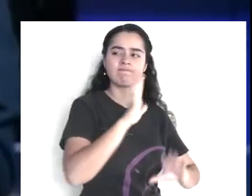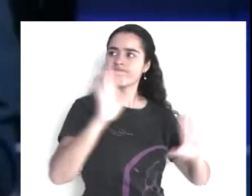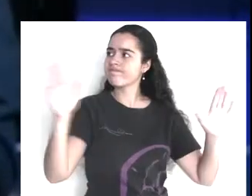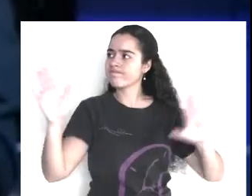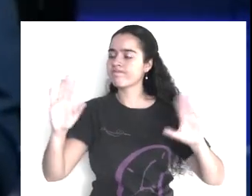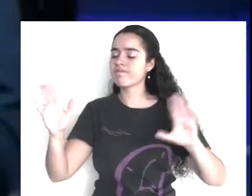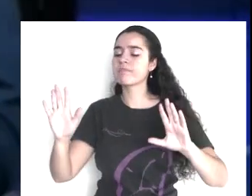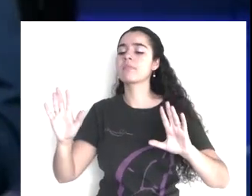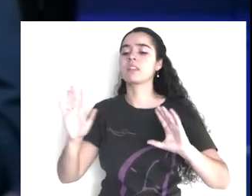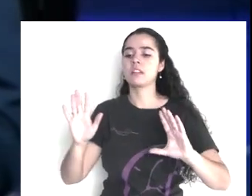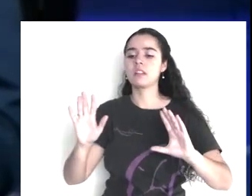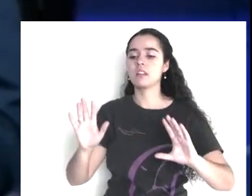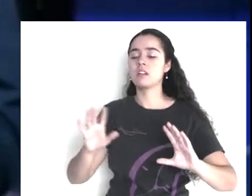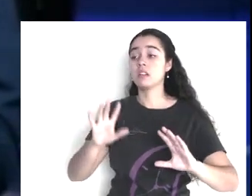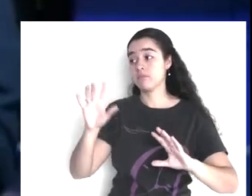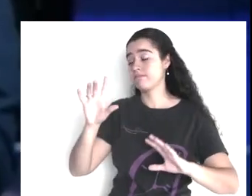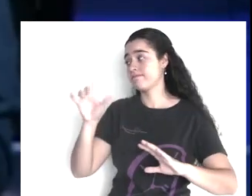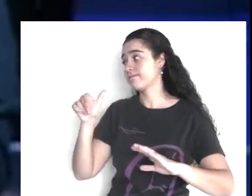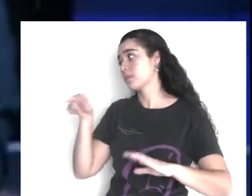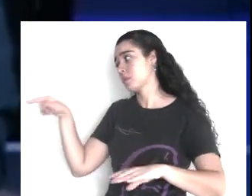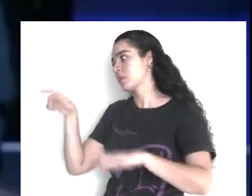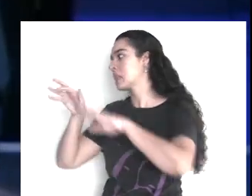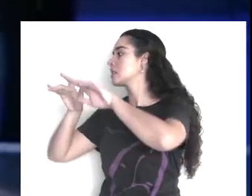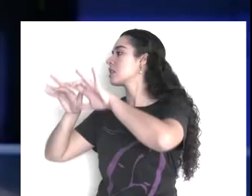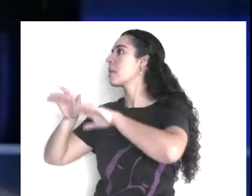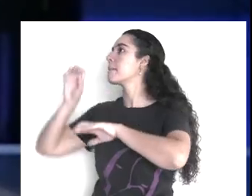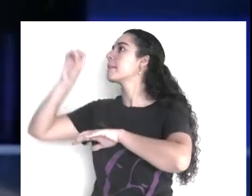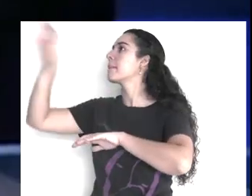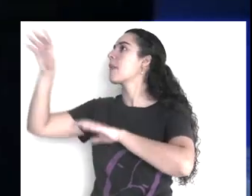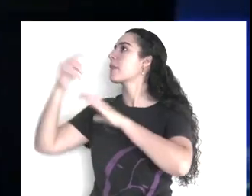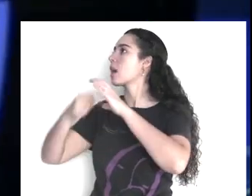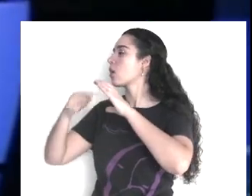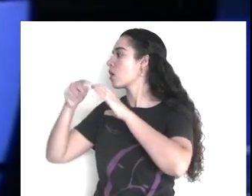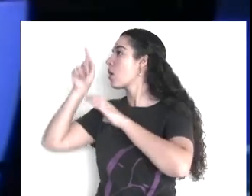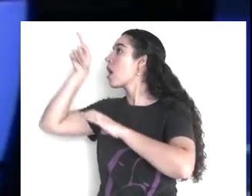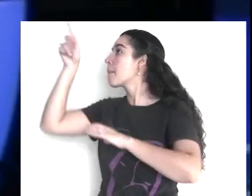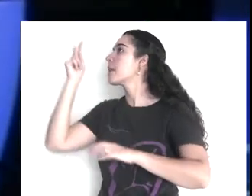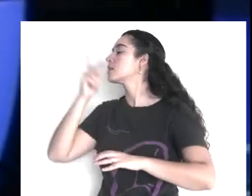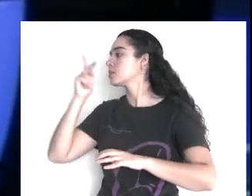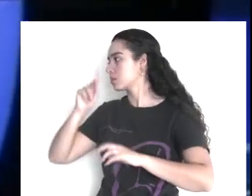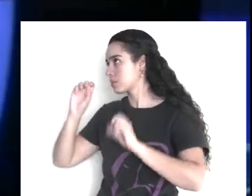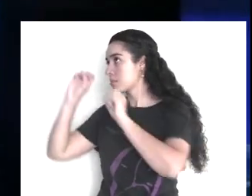escríbele, yo le di, porque a se lo mandaron, ahora tú escríbele, al pastor que te lo mandó,